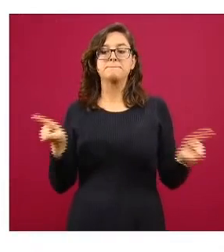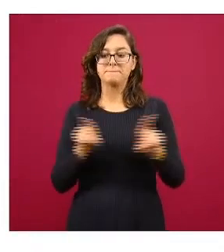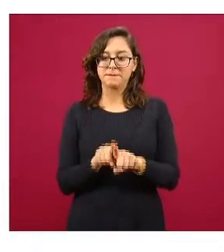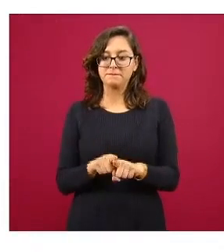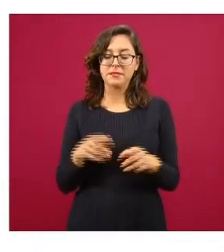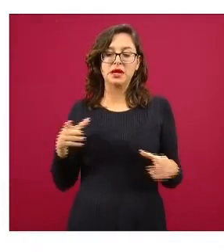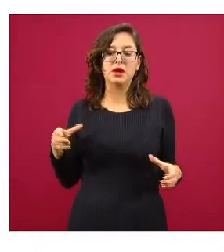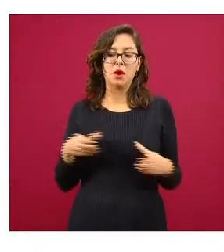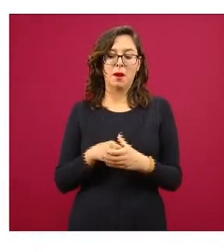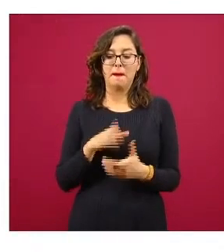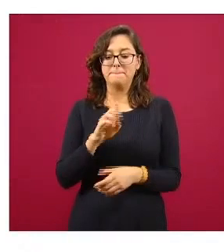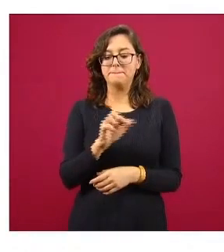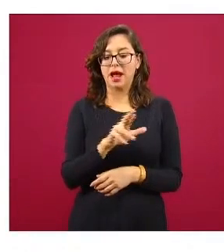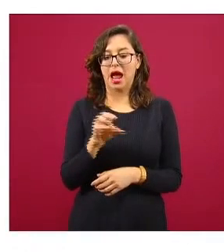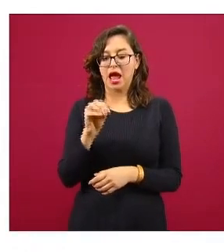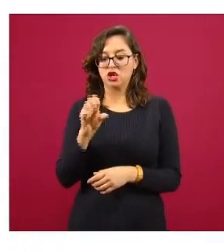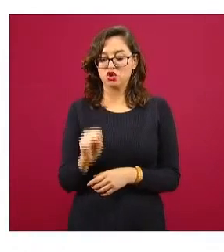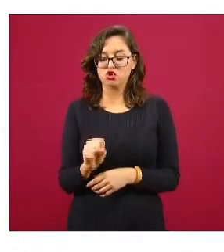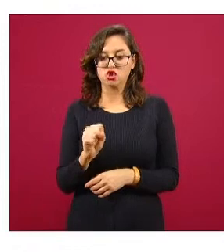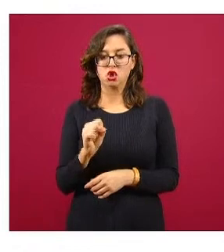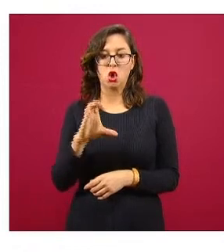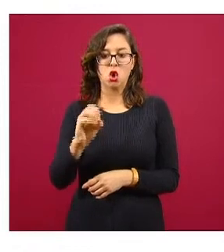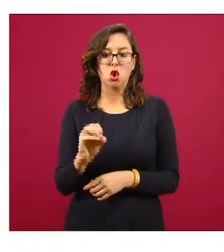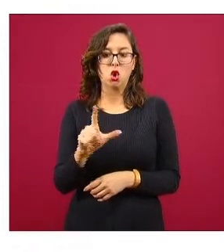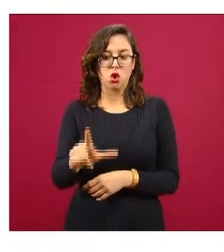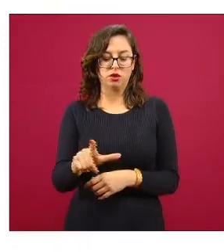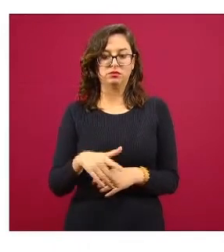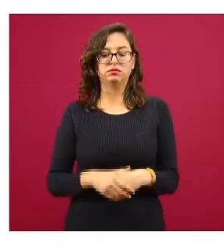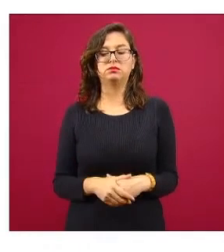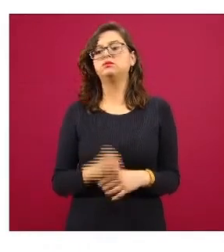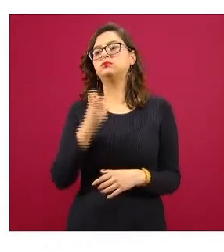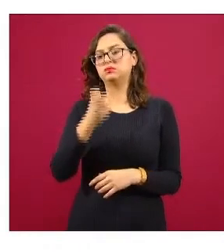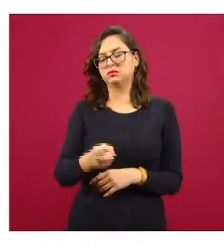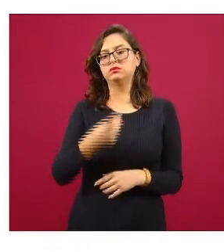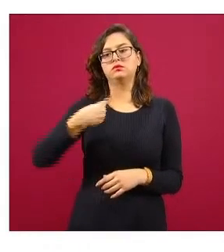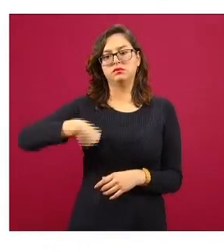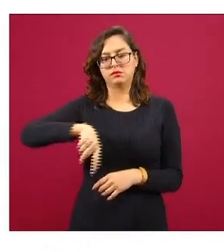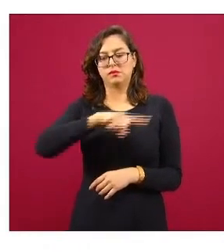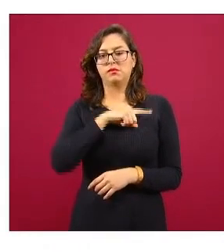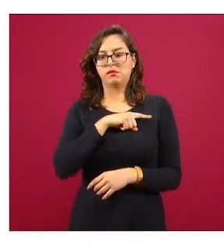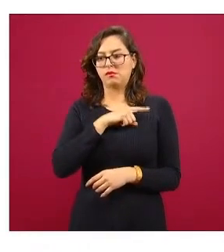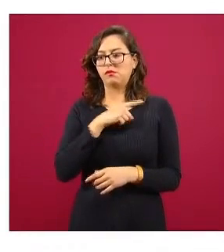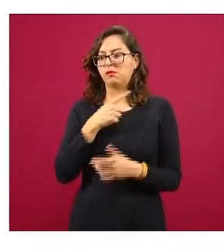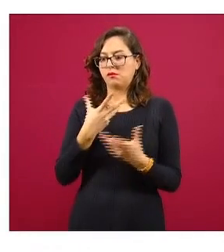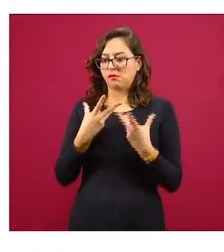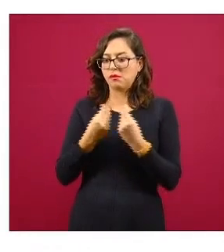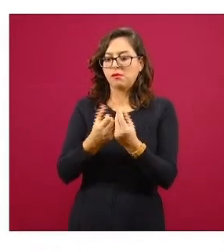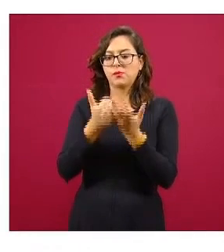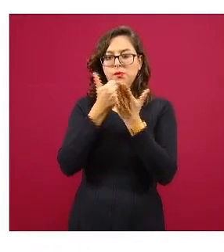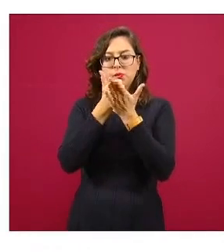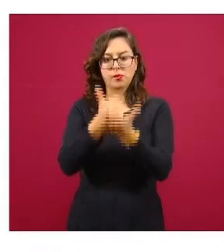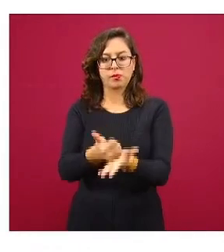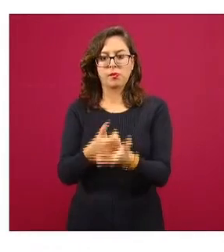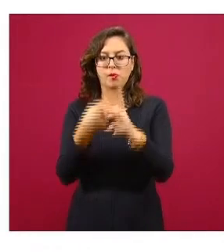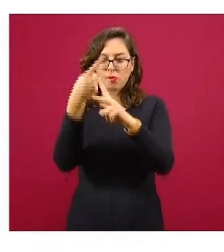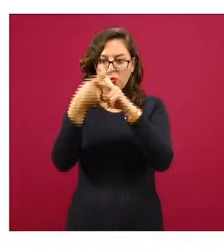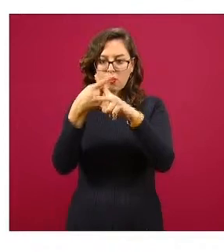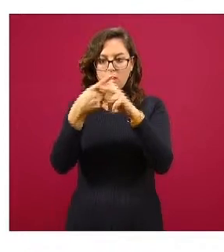barrios o en las colonias, algo que estamos trabajando también con la Ciudad de México y en